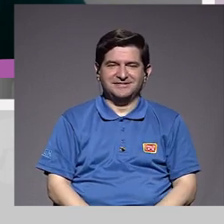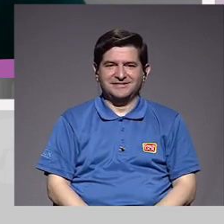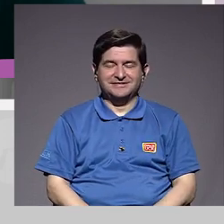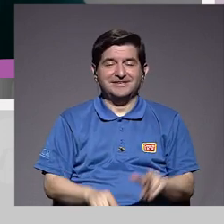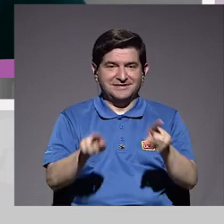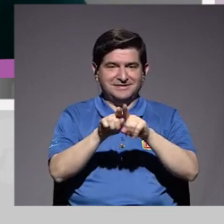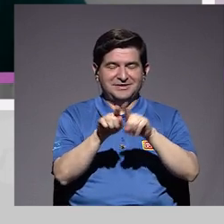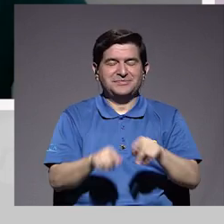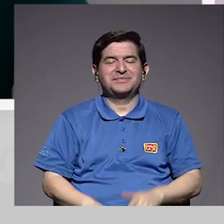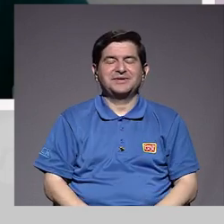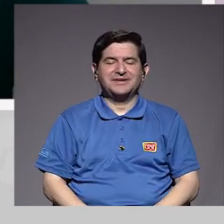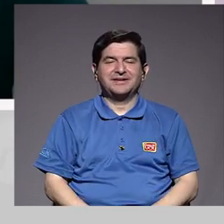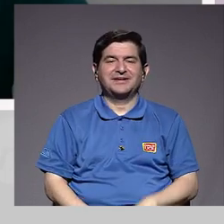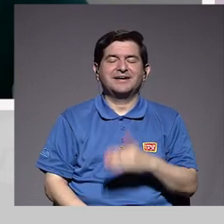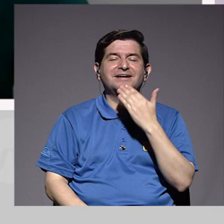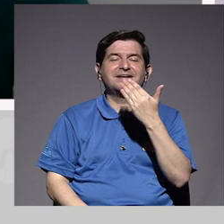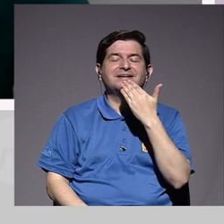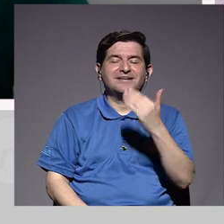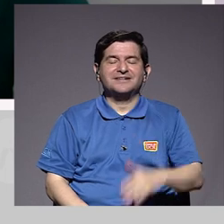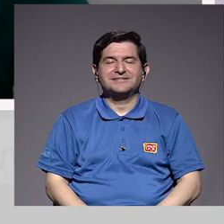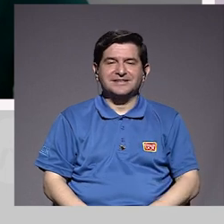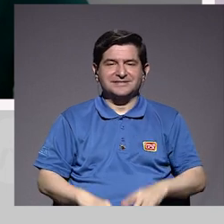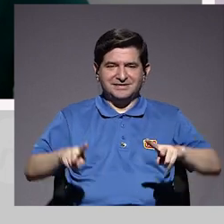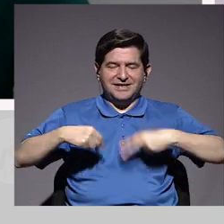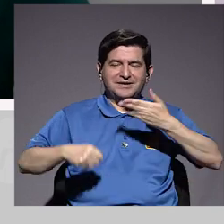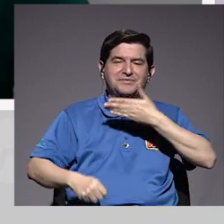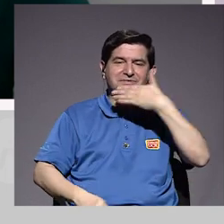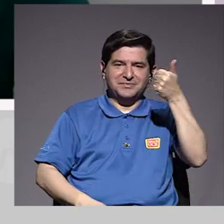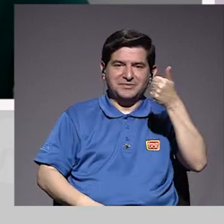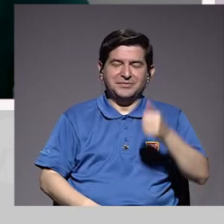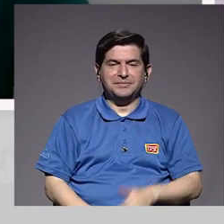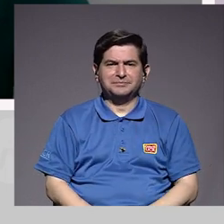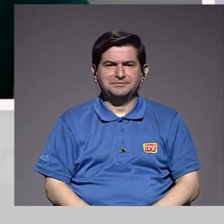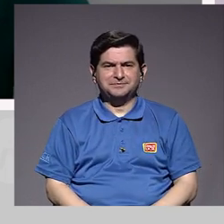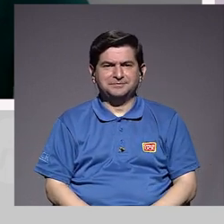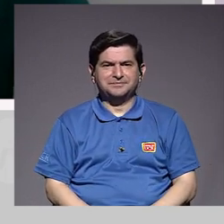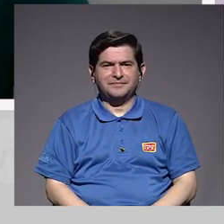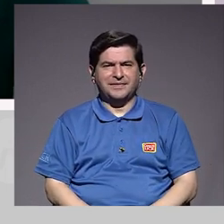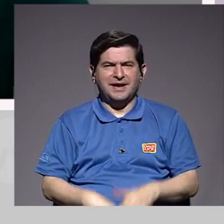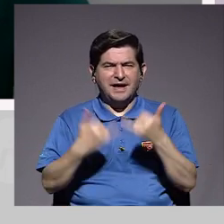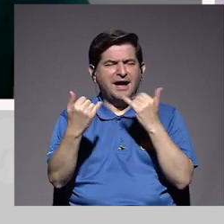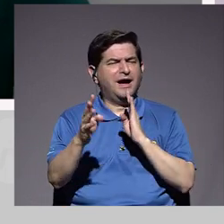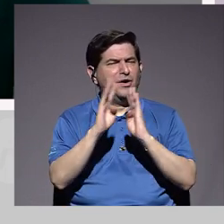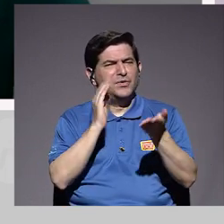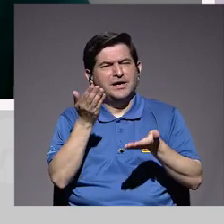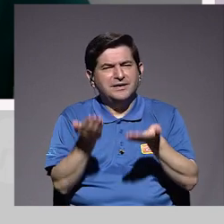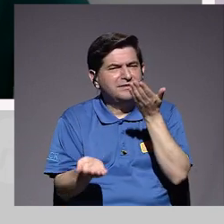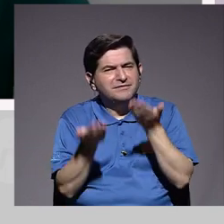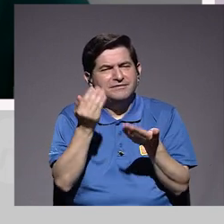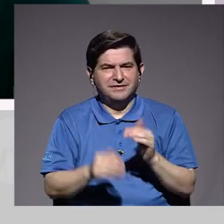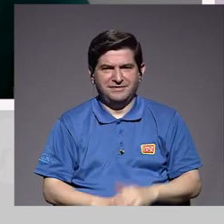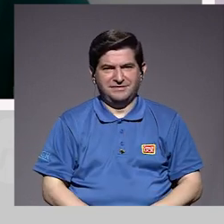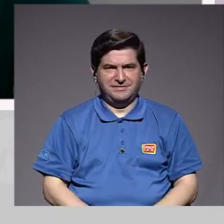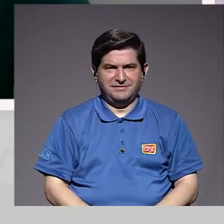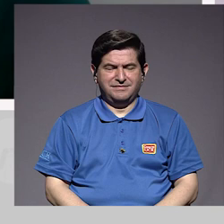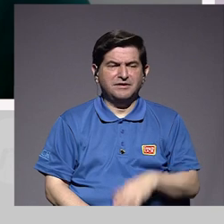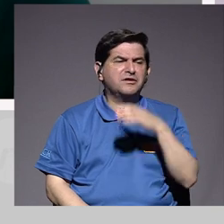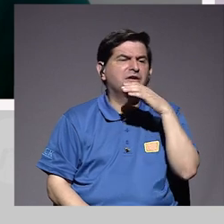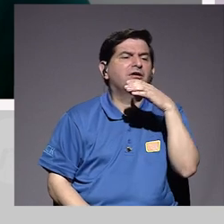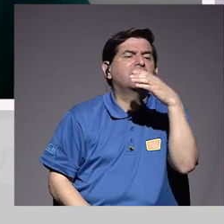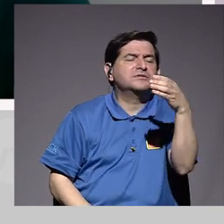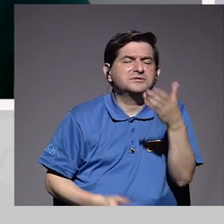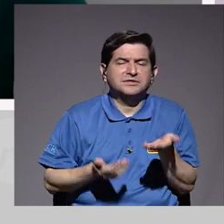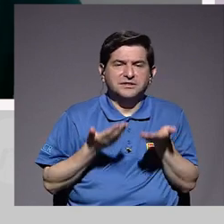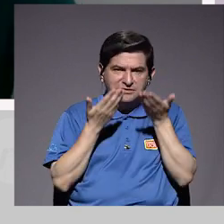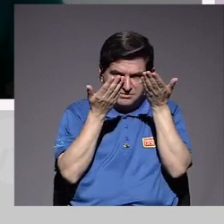a Vivir Mejor también. Con mucho gusto. Quería, entonces, tal vez sí que pudiéramos conversar acerca de, por ejemplo, bueno, ¿qué